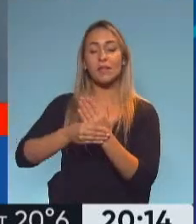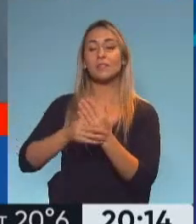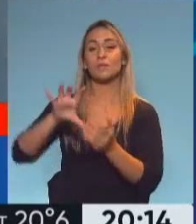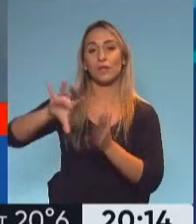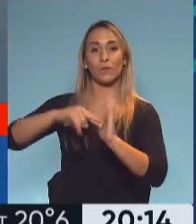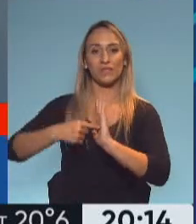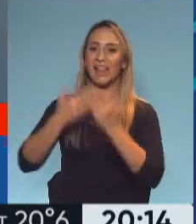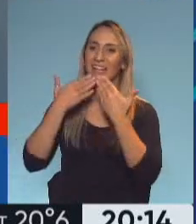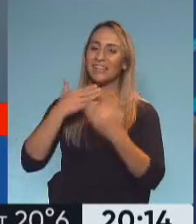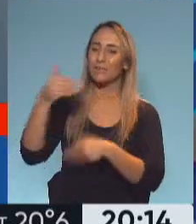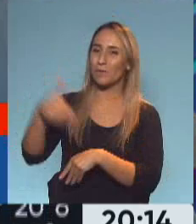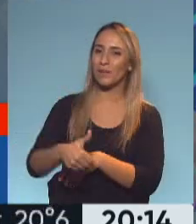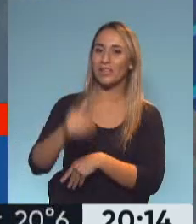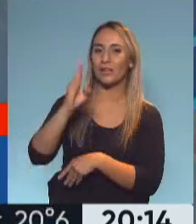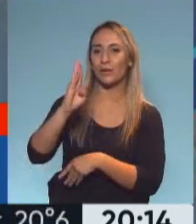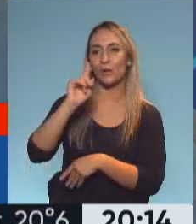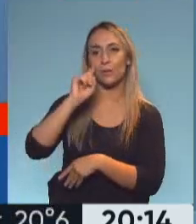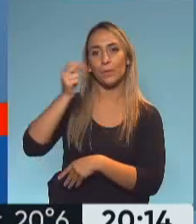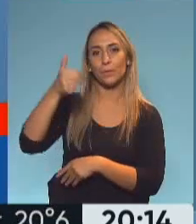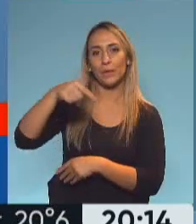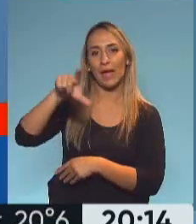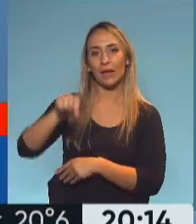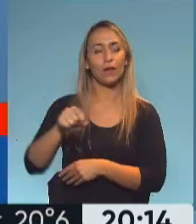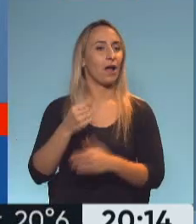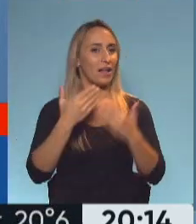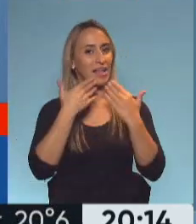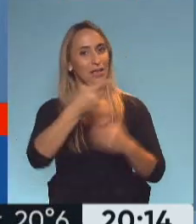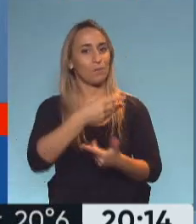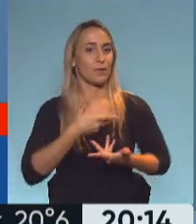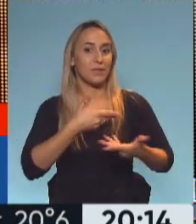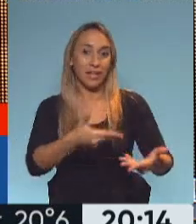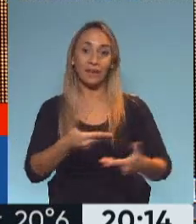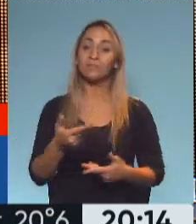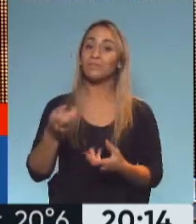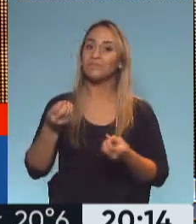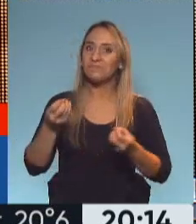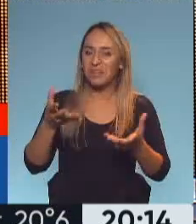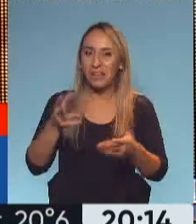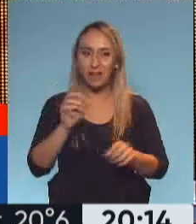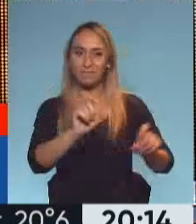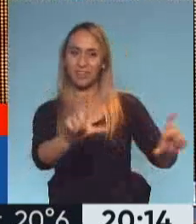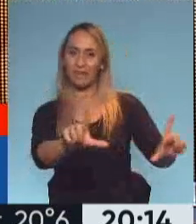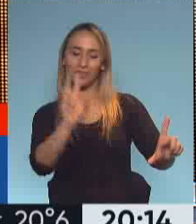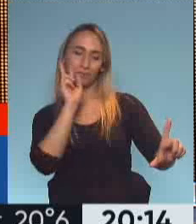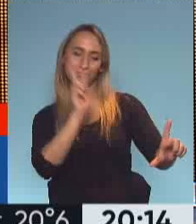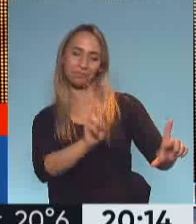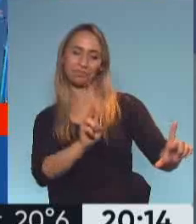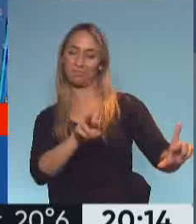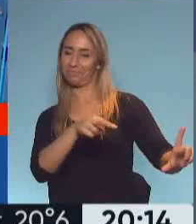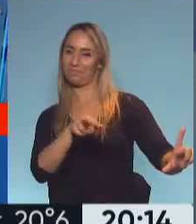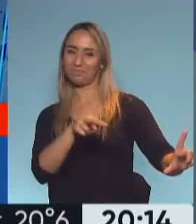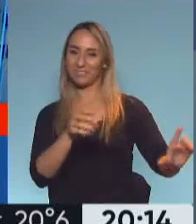Gracias por venir. Carlos Diango, ¿qué dice? A ustedes, gracias por invitarme. ¿Cómo se ve? ¿En la televisión tenía que...? No, bien, bien.